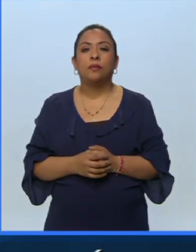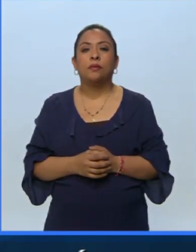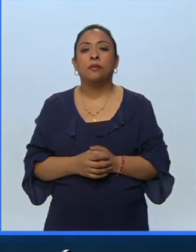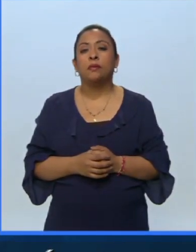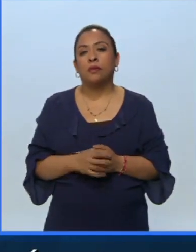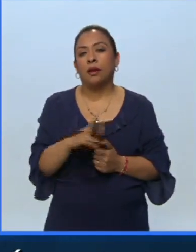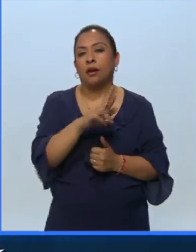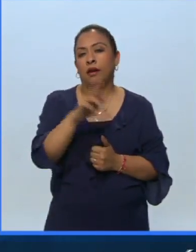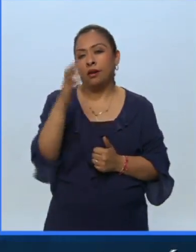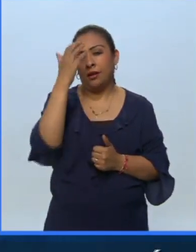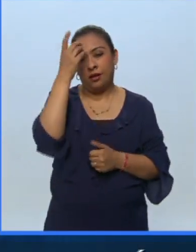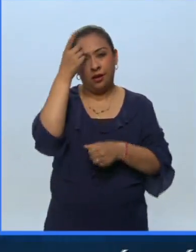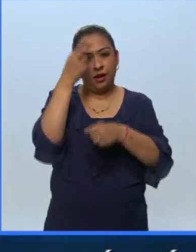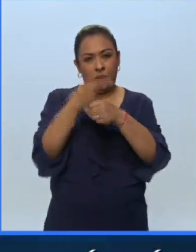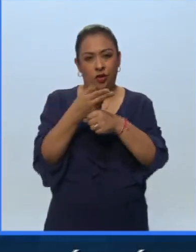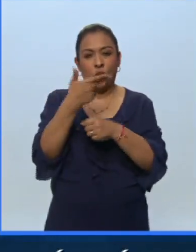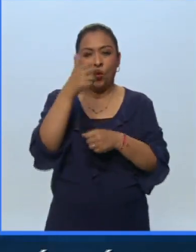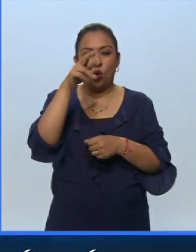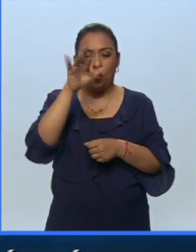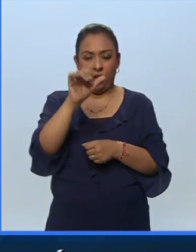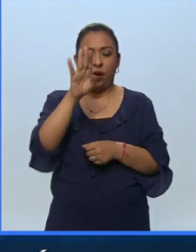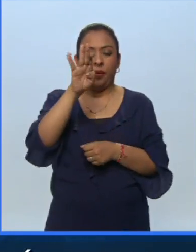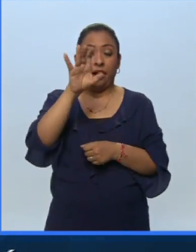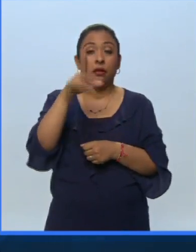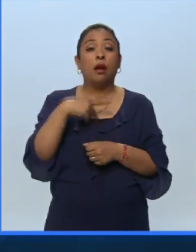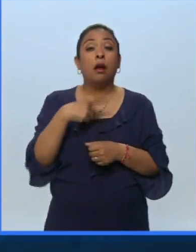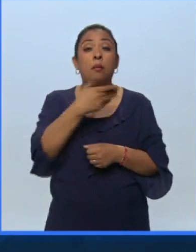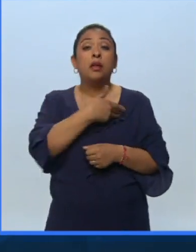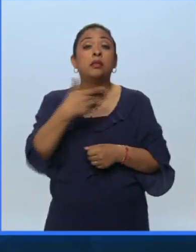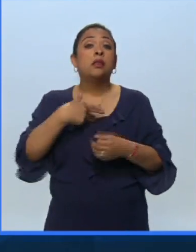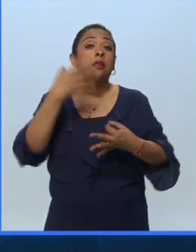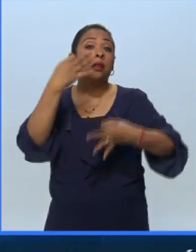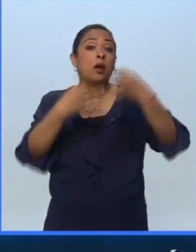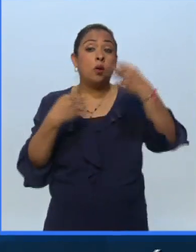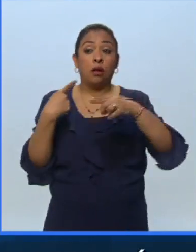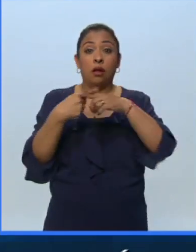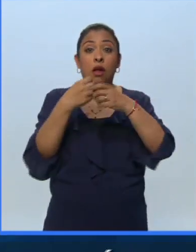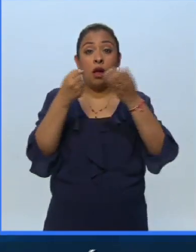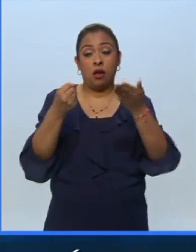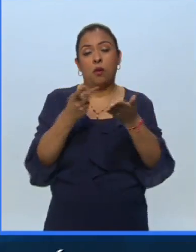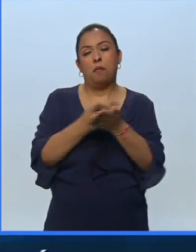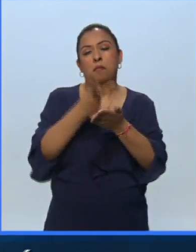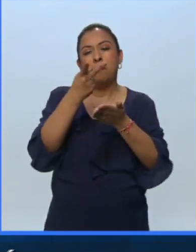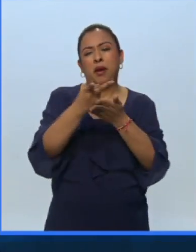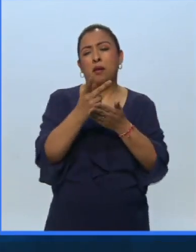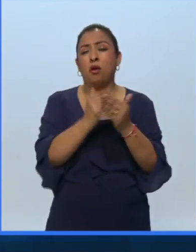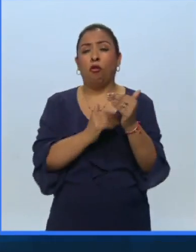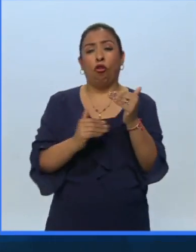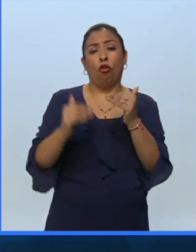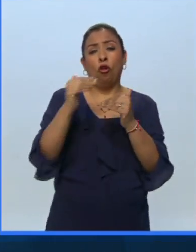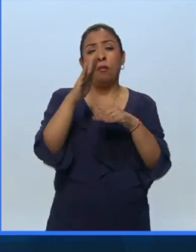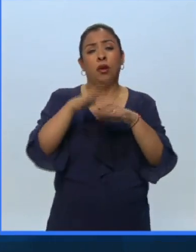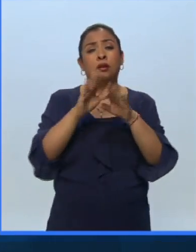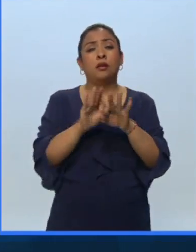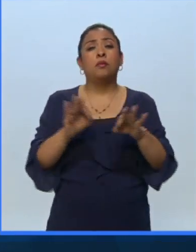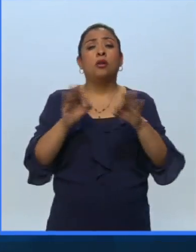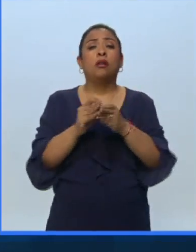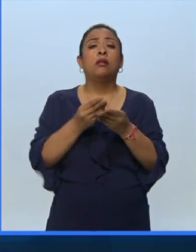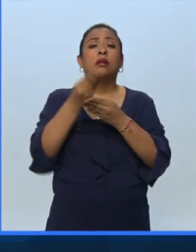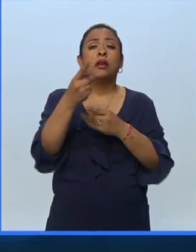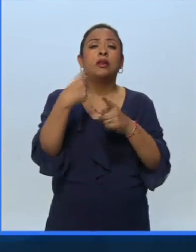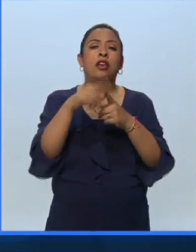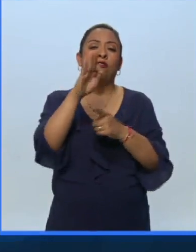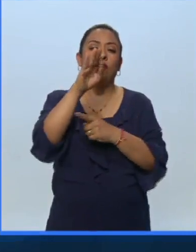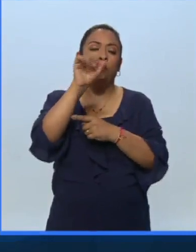El reconocido director húngaro Bel Atar, presidente del jurado este año fue reconocido con el máximo galardón que otorga la Filmoteca de la